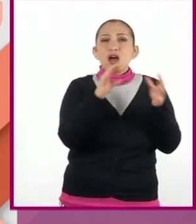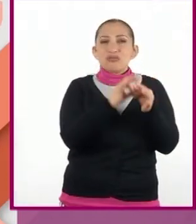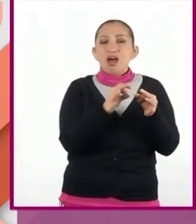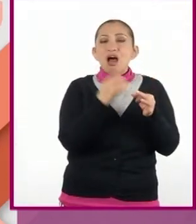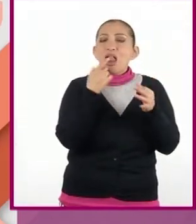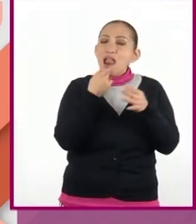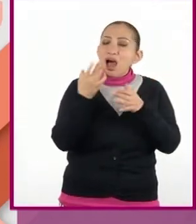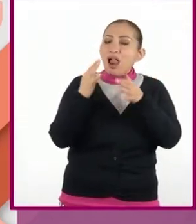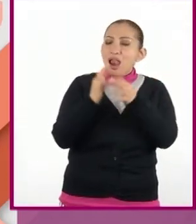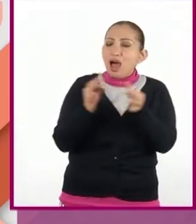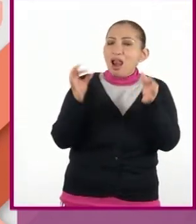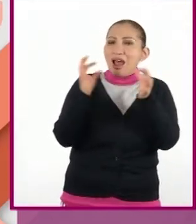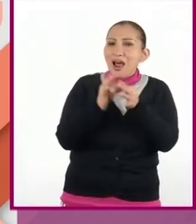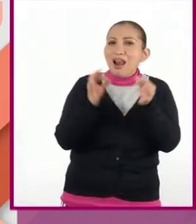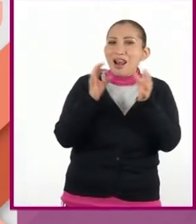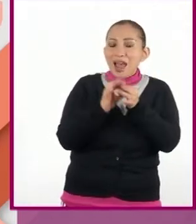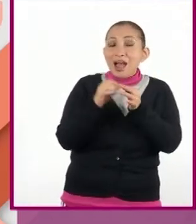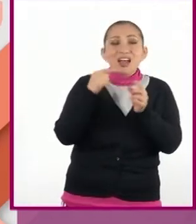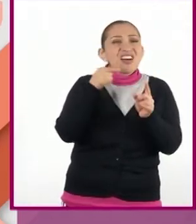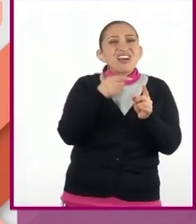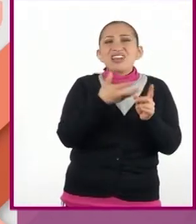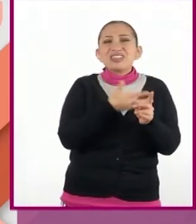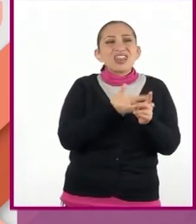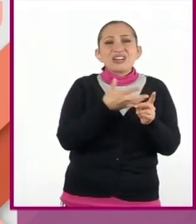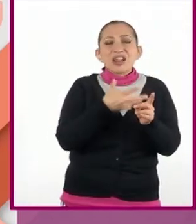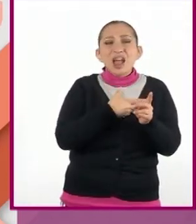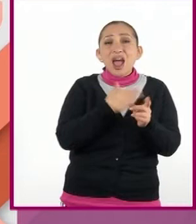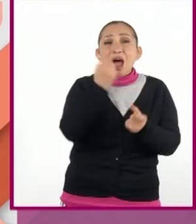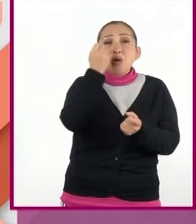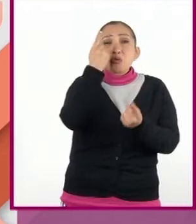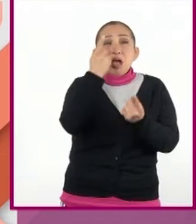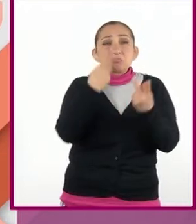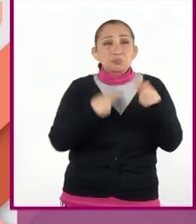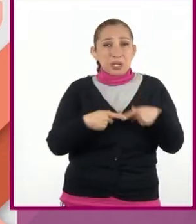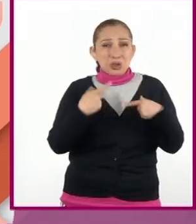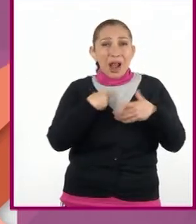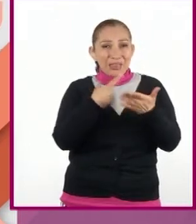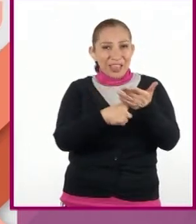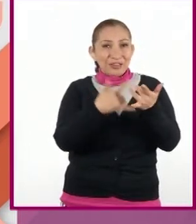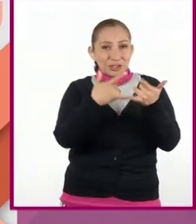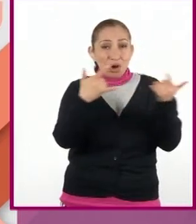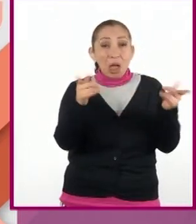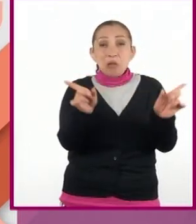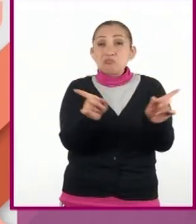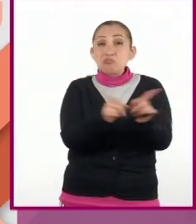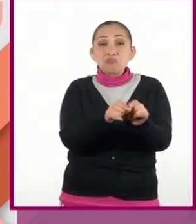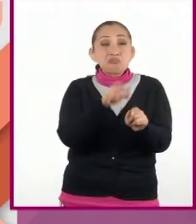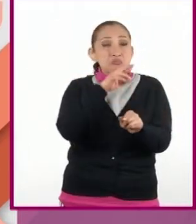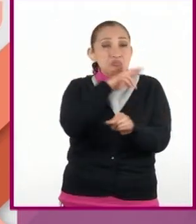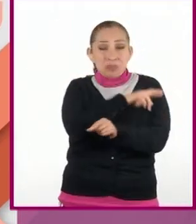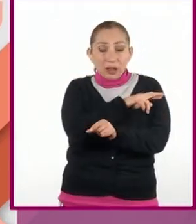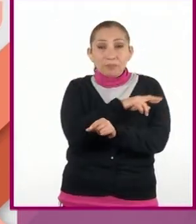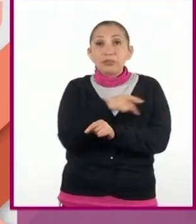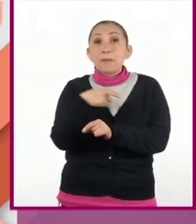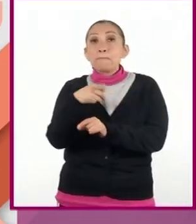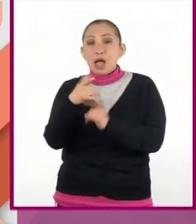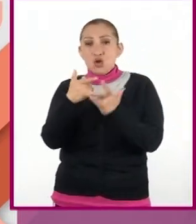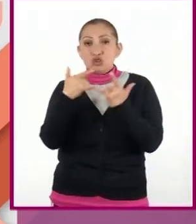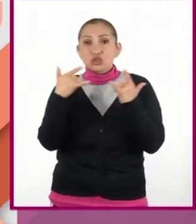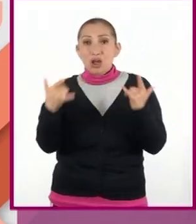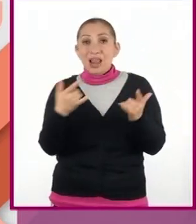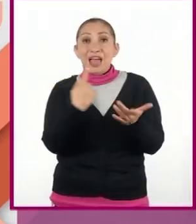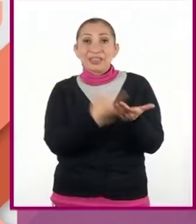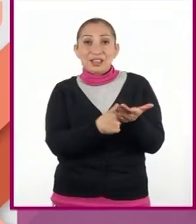cuya característica principal es que tiene pocos personajes, además de ser breve. Aunque las historias